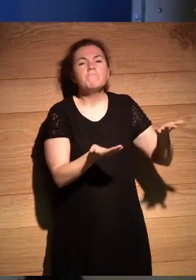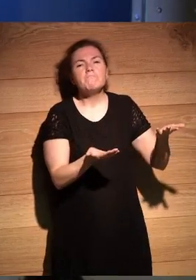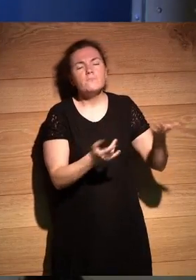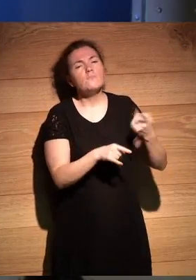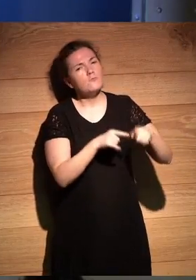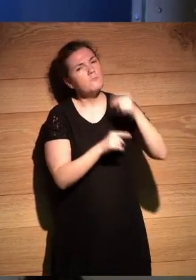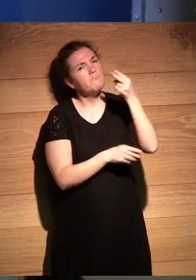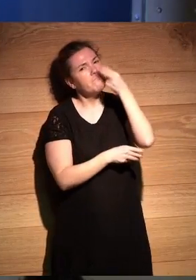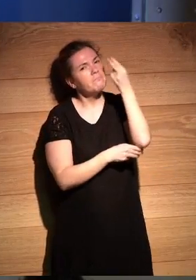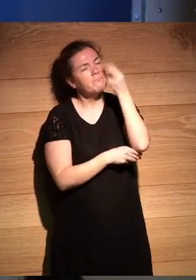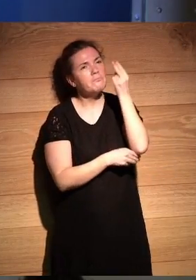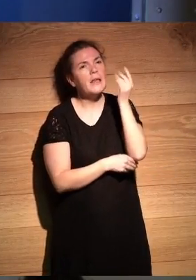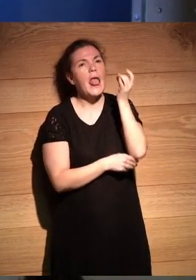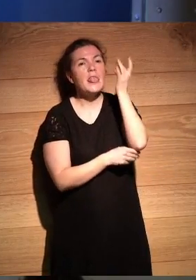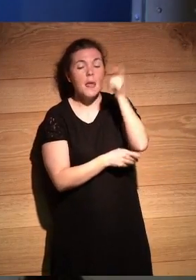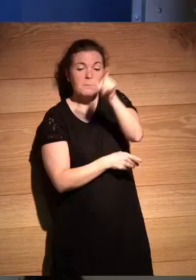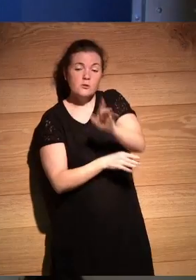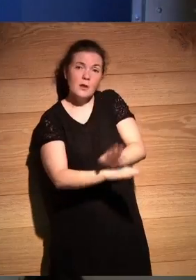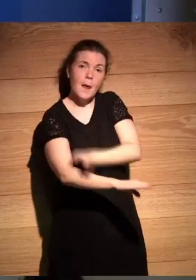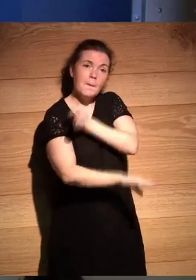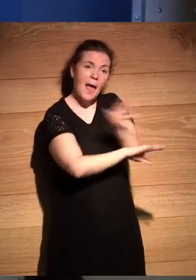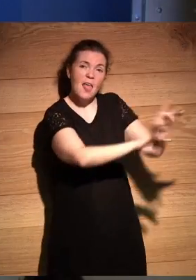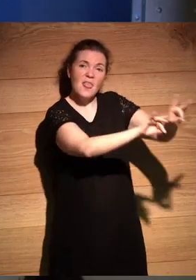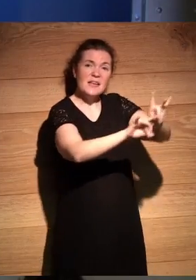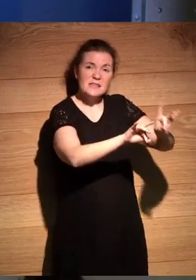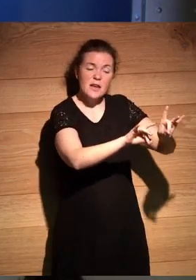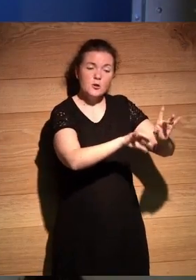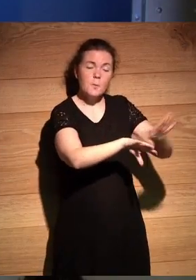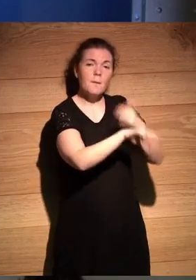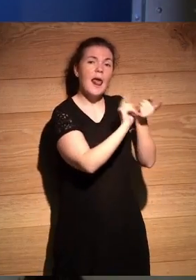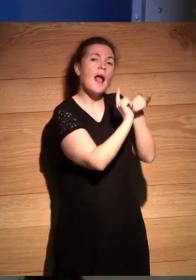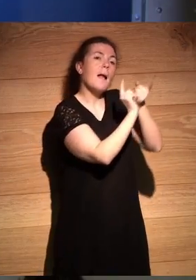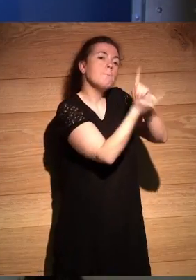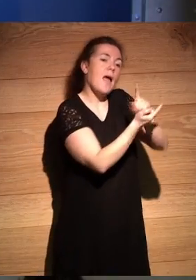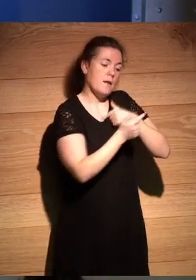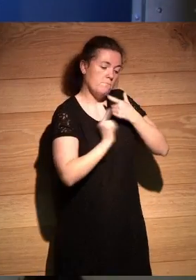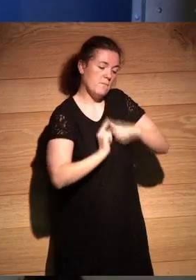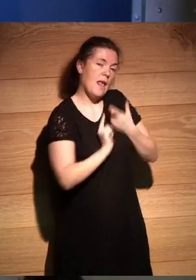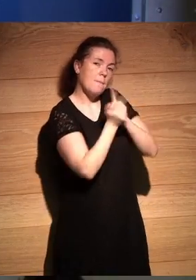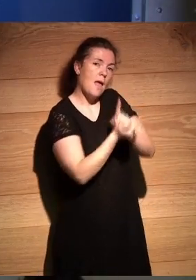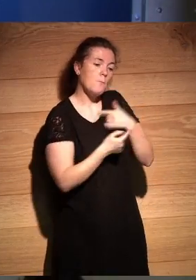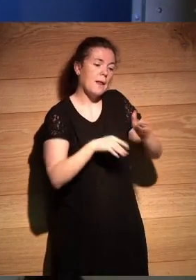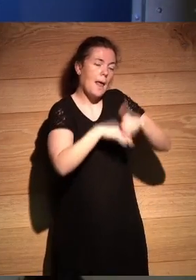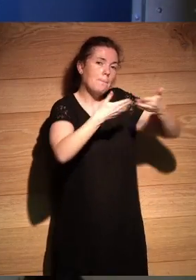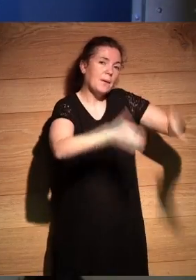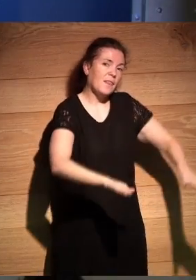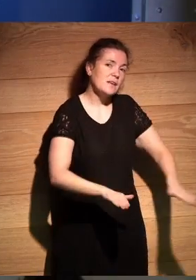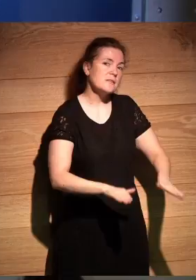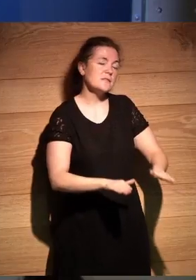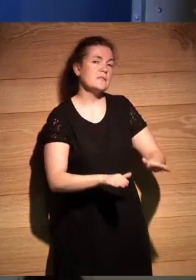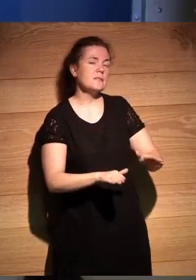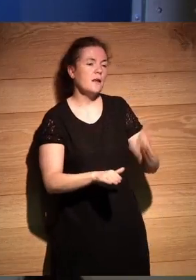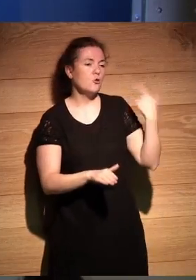muy interesante ¿no? la idea de los que van al desierto para cambiar o para encontrarse o para perderse ¿no? el otro día hablábamos de una cantidad de